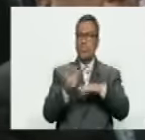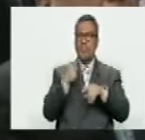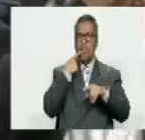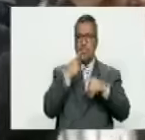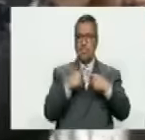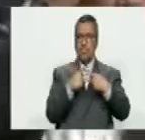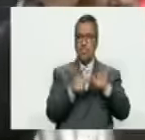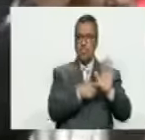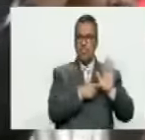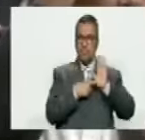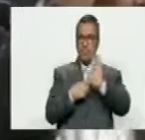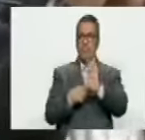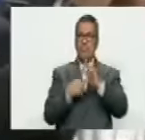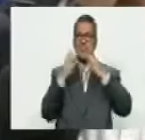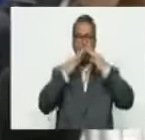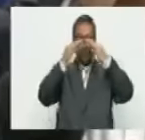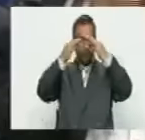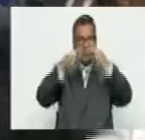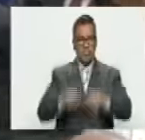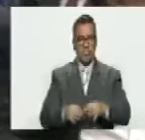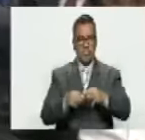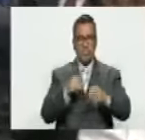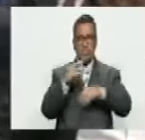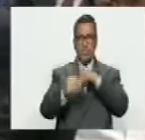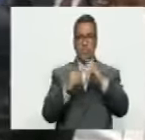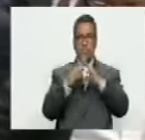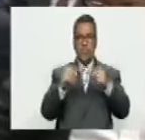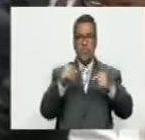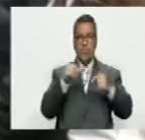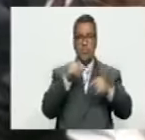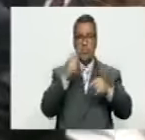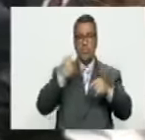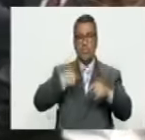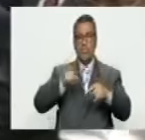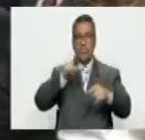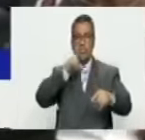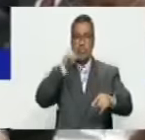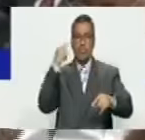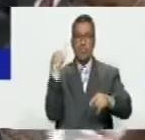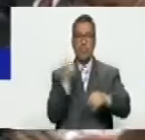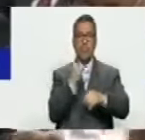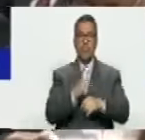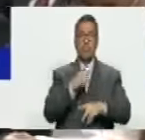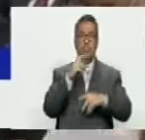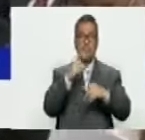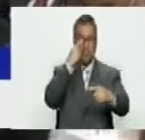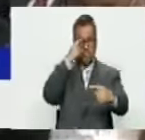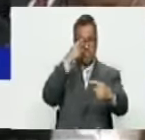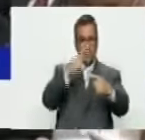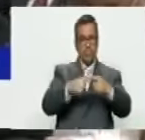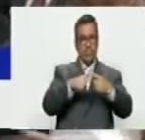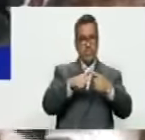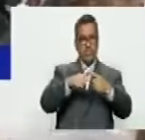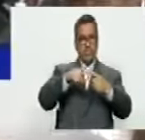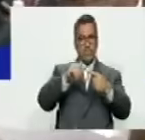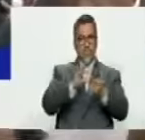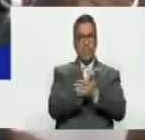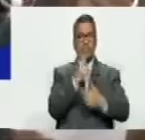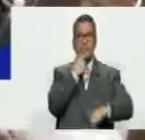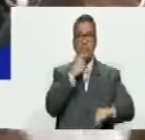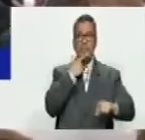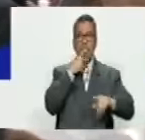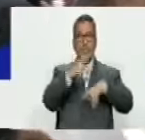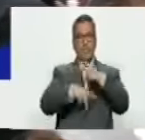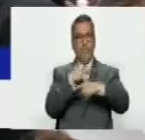desnudo la verdadera agenda oculta, criminal, que se habían propuesto para sabotear un hermoso